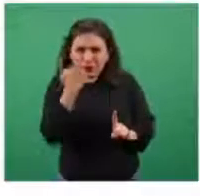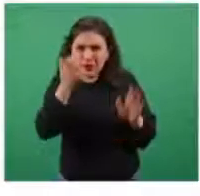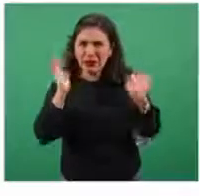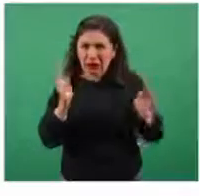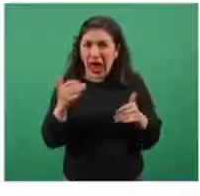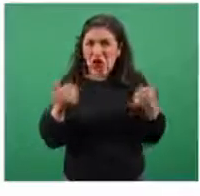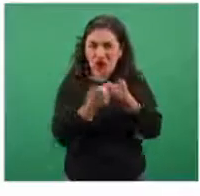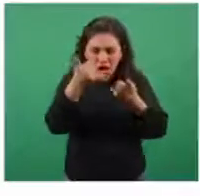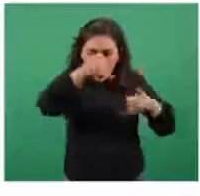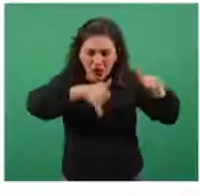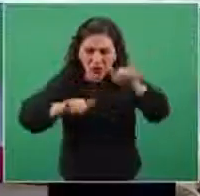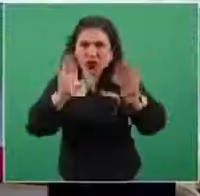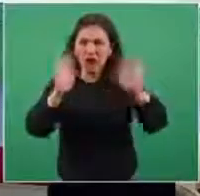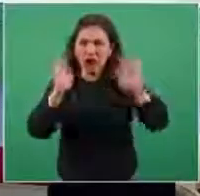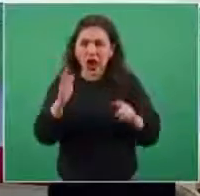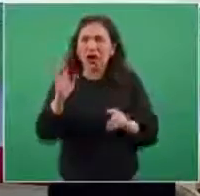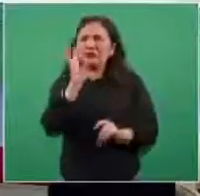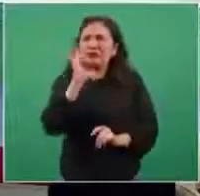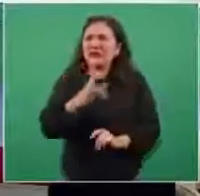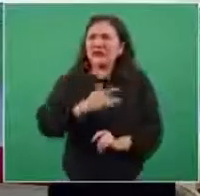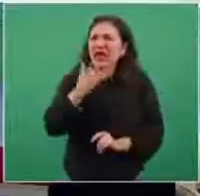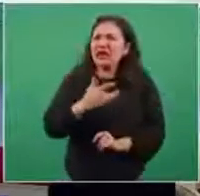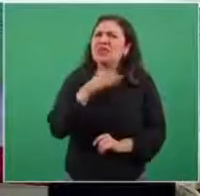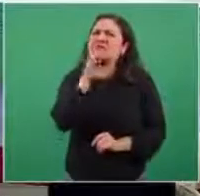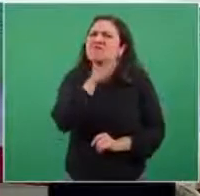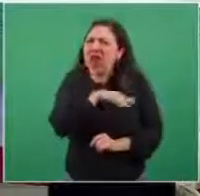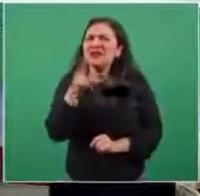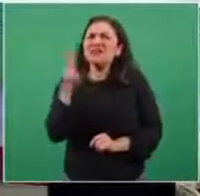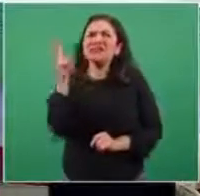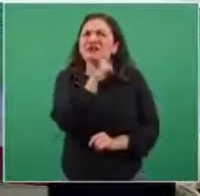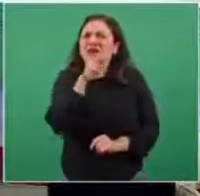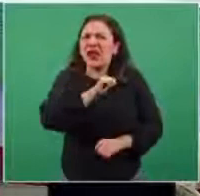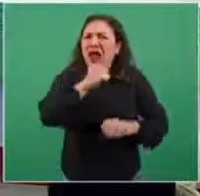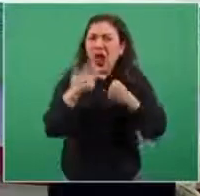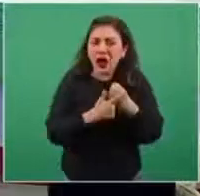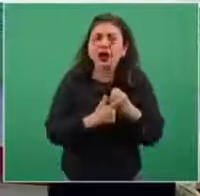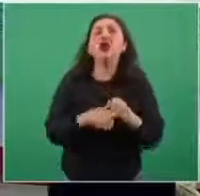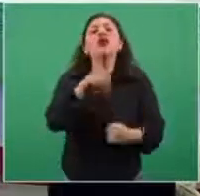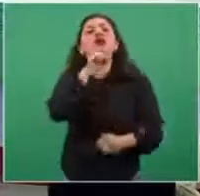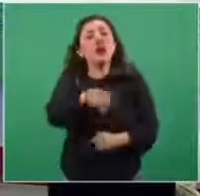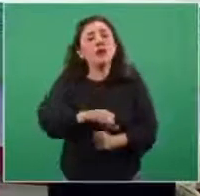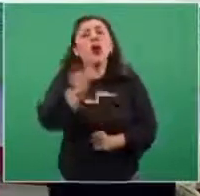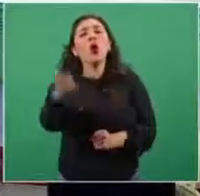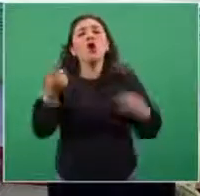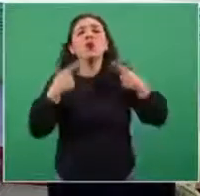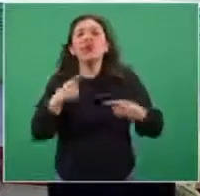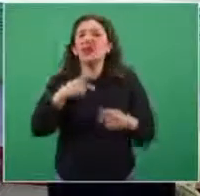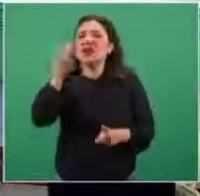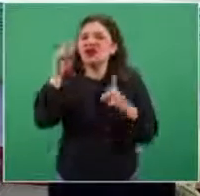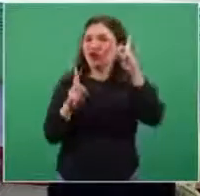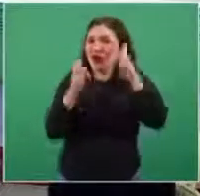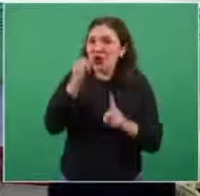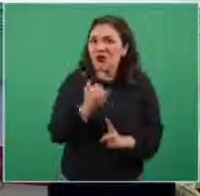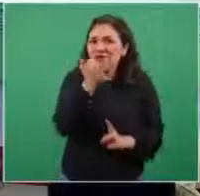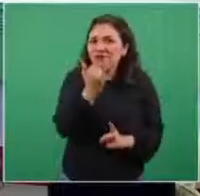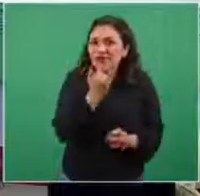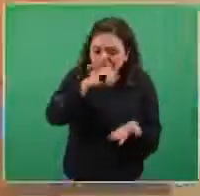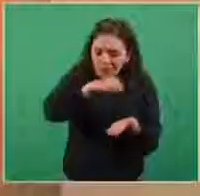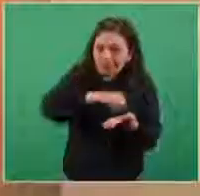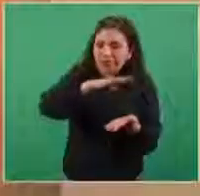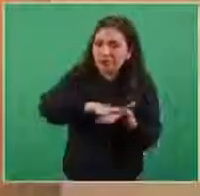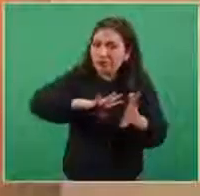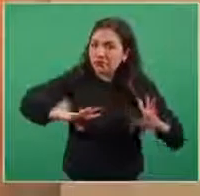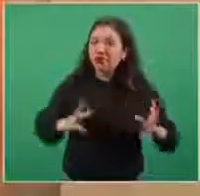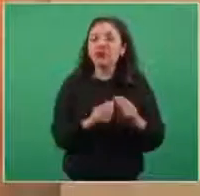se realizan a las personas cuando tienen síntomas respiratorios, pero también incluyen aquellos casos sospechosos, es decir, aquellas